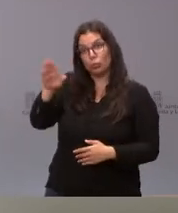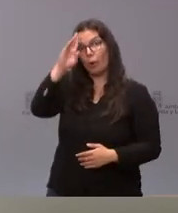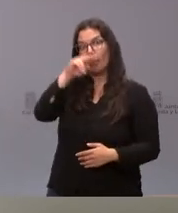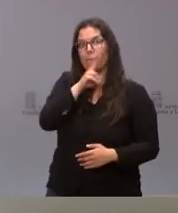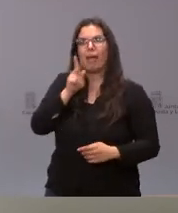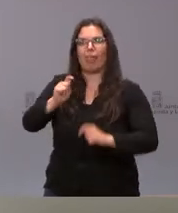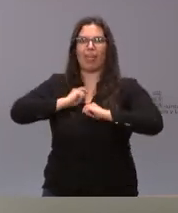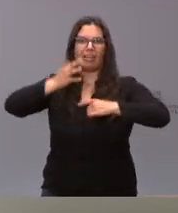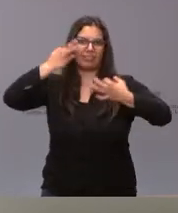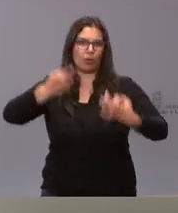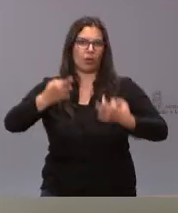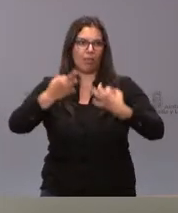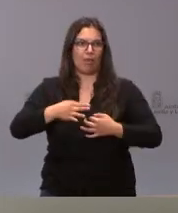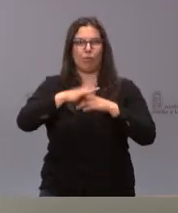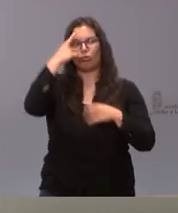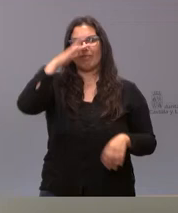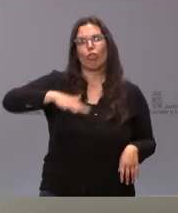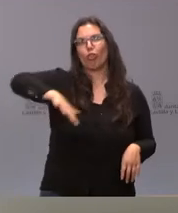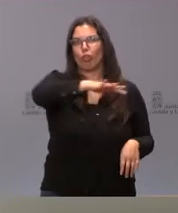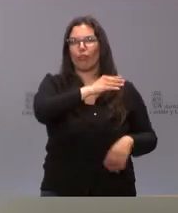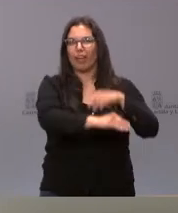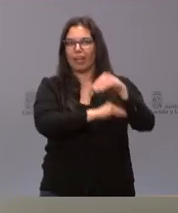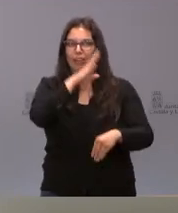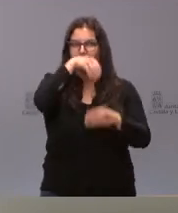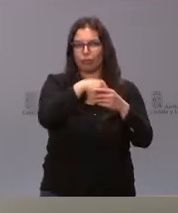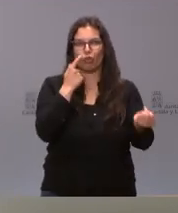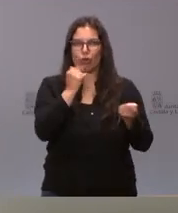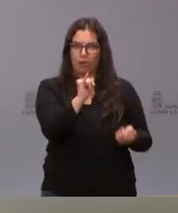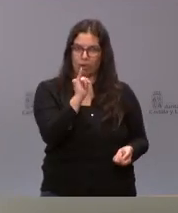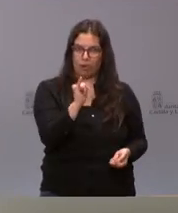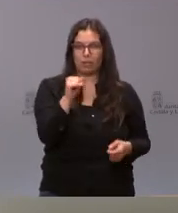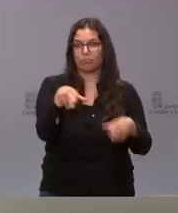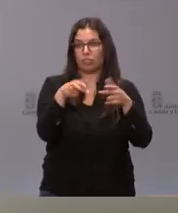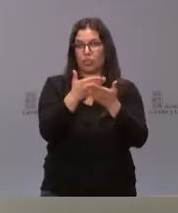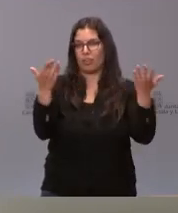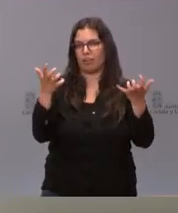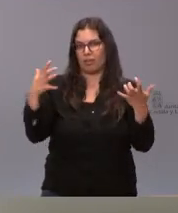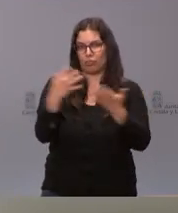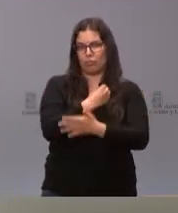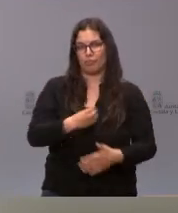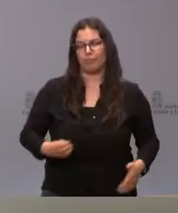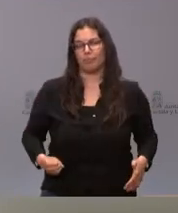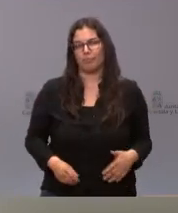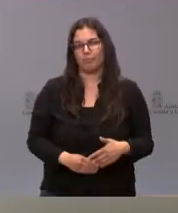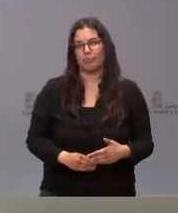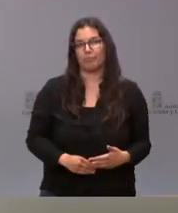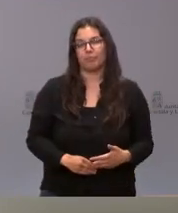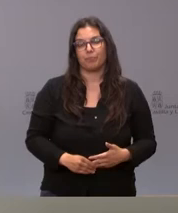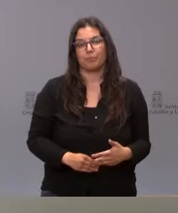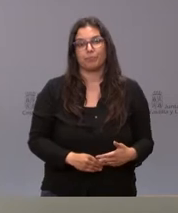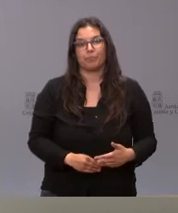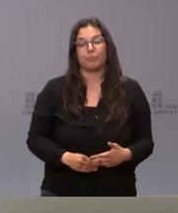de seguridad en el desarrollo de esta actividad y asimismo el conjunto de la sociedad se beneficia de la misma. Y finalmente